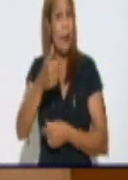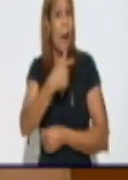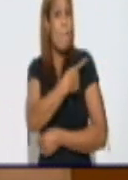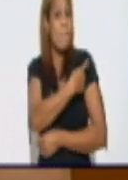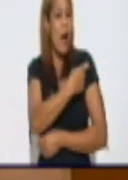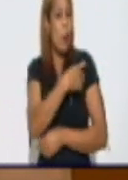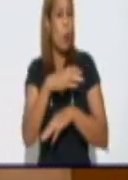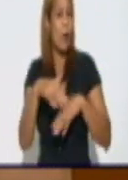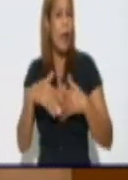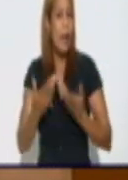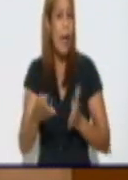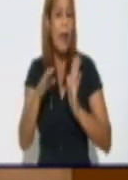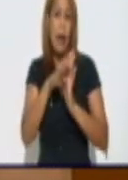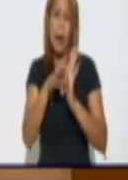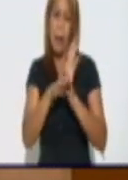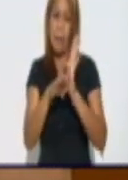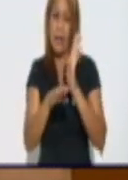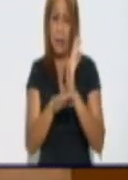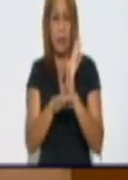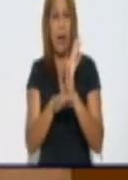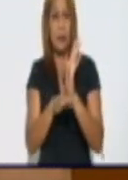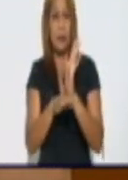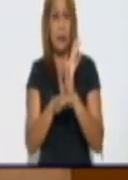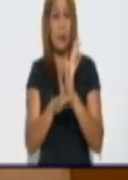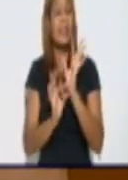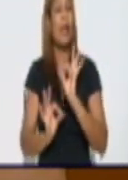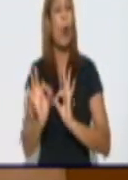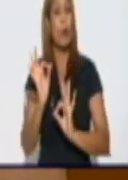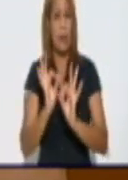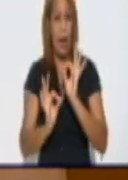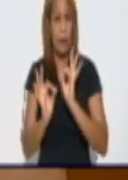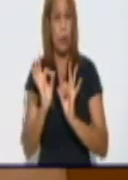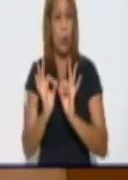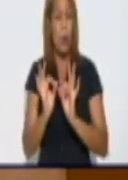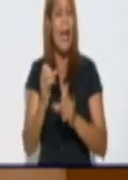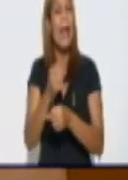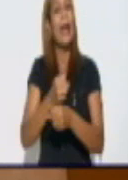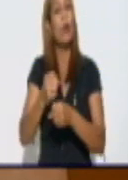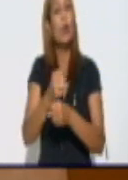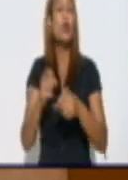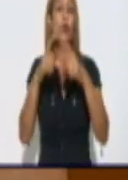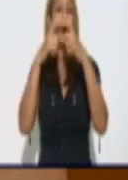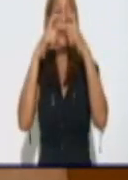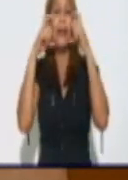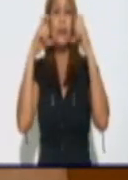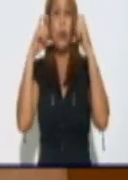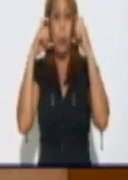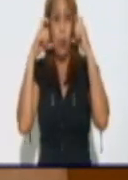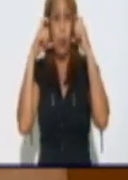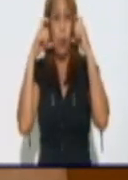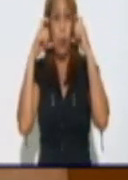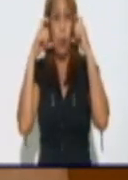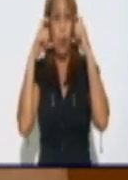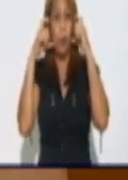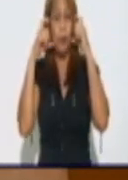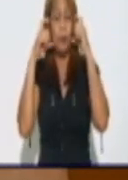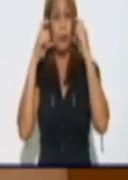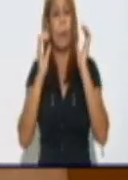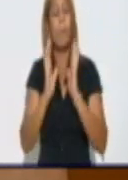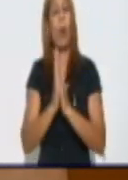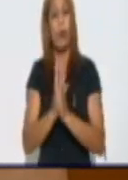de prevención. Es el distanciamiento, es el uso de Nazubuco, incluso se está promoviendo el uso de Nazubuco hasta dentro de la propia vivienda.